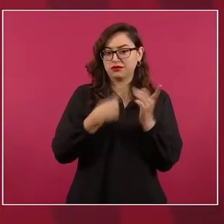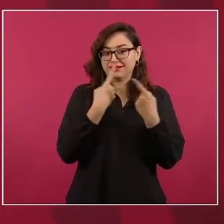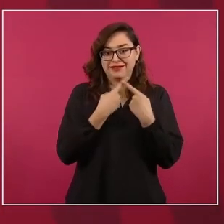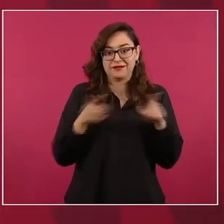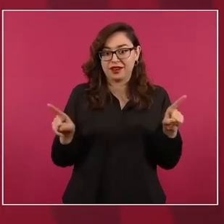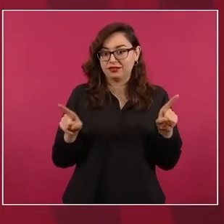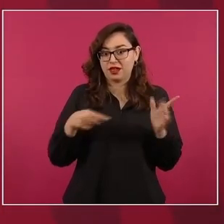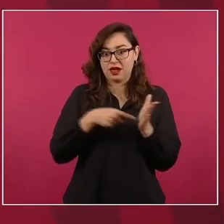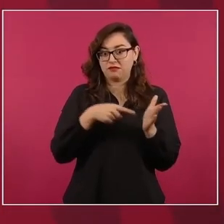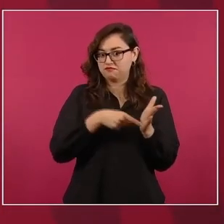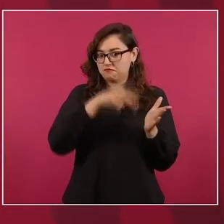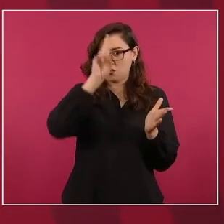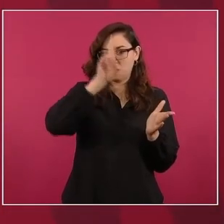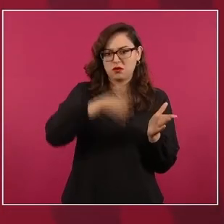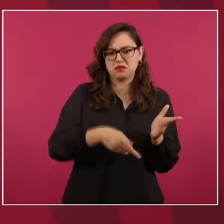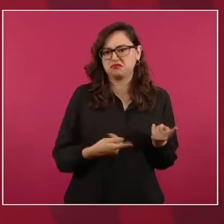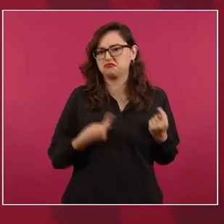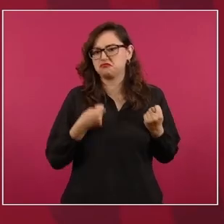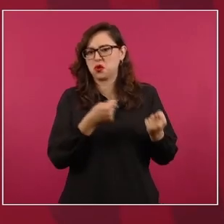estaba prohibido.